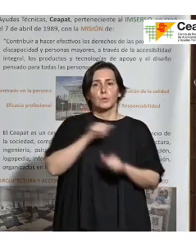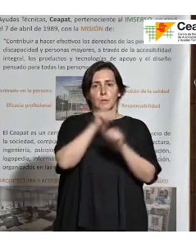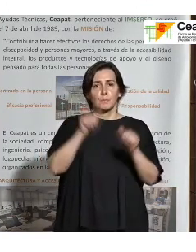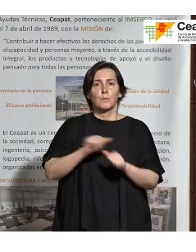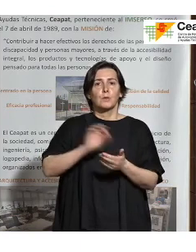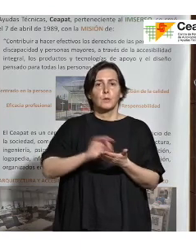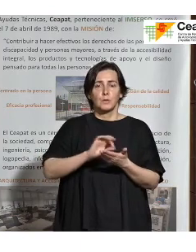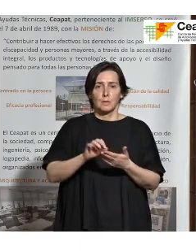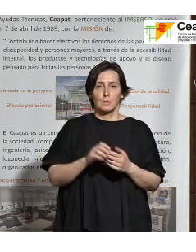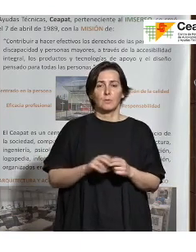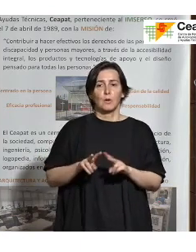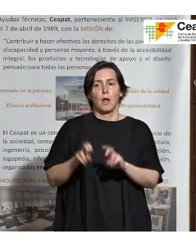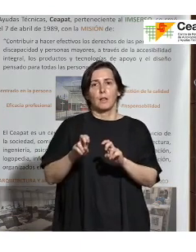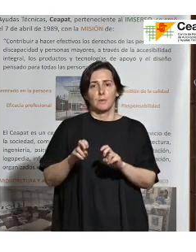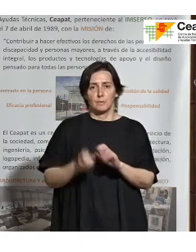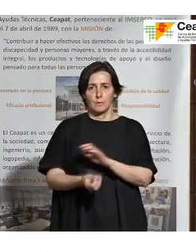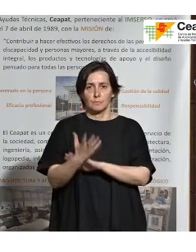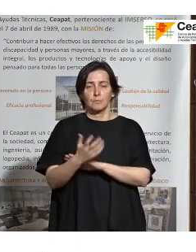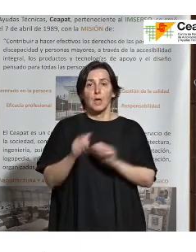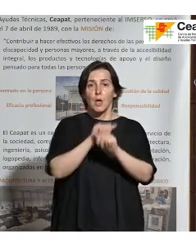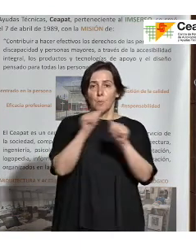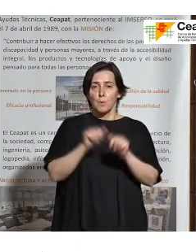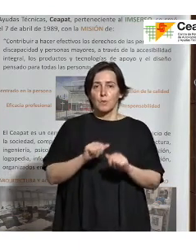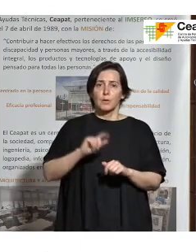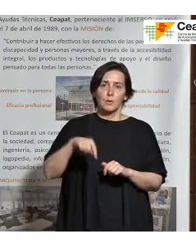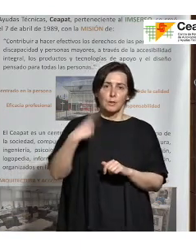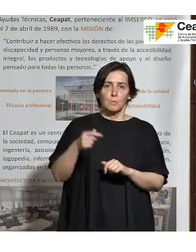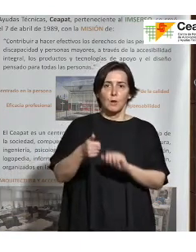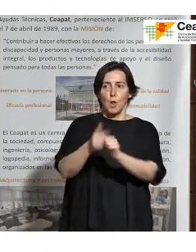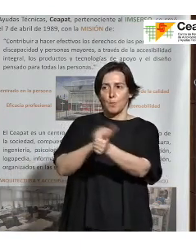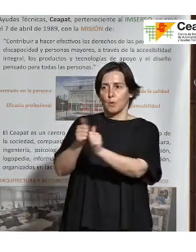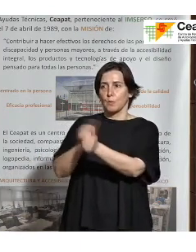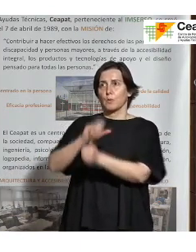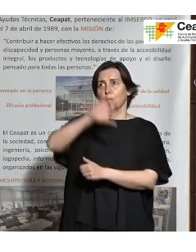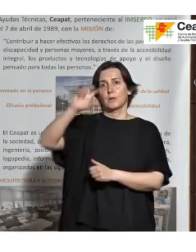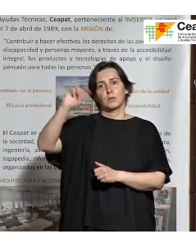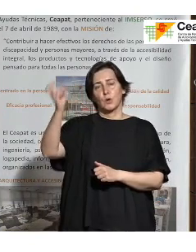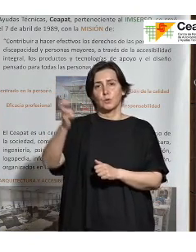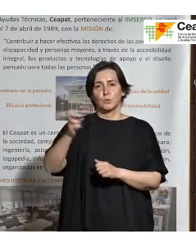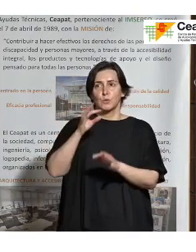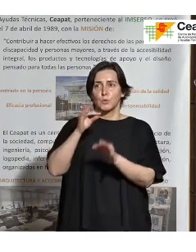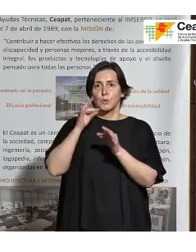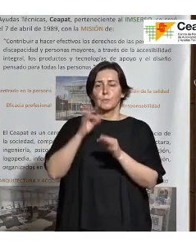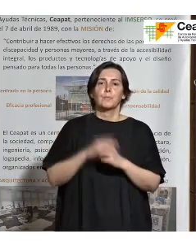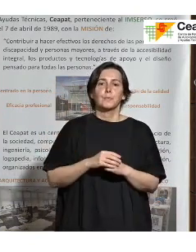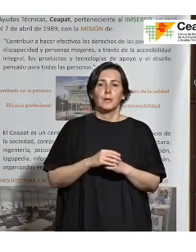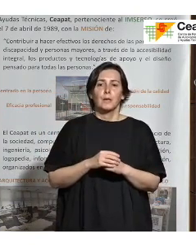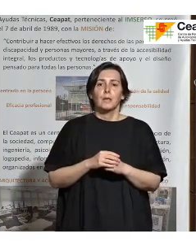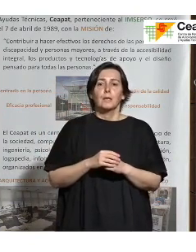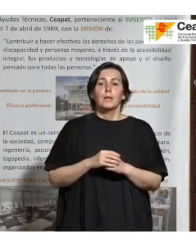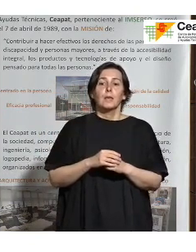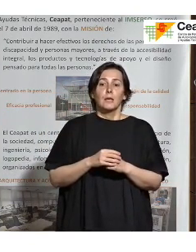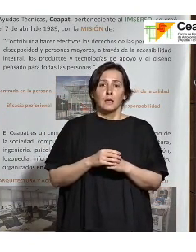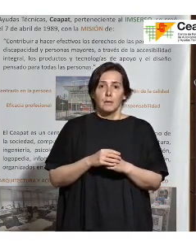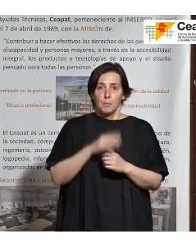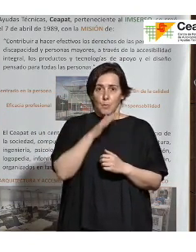servicio que se definió en su momento un modelo que luego se ha ido copiando en el resto de países europeos y creo que podemos ser también